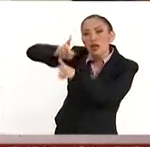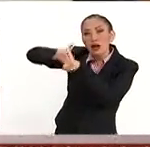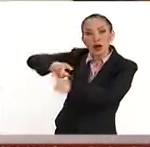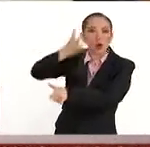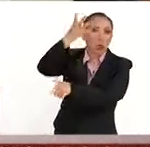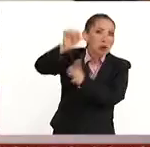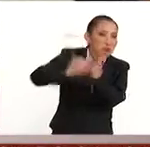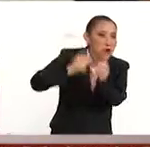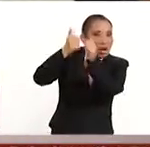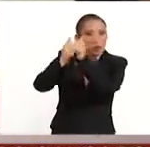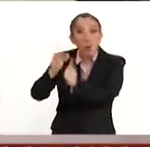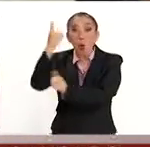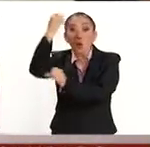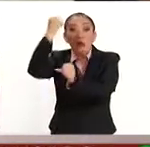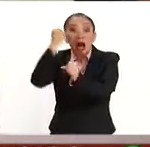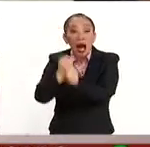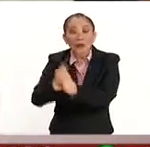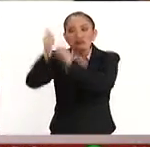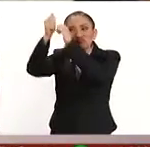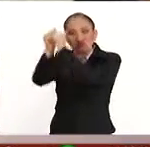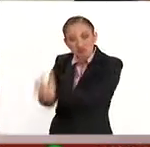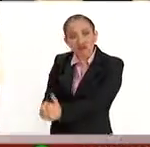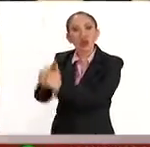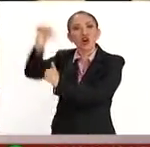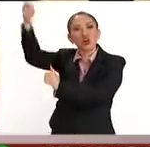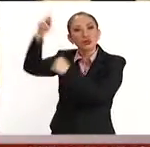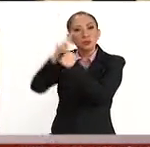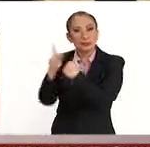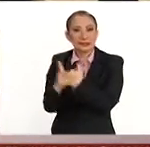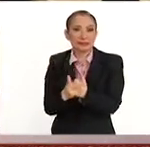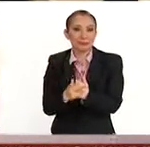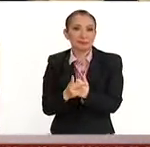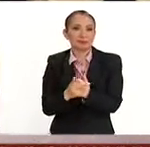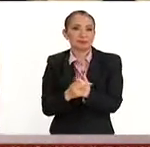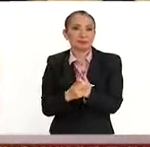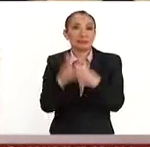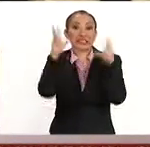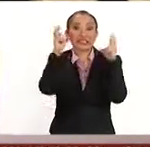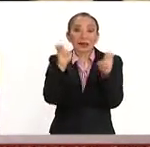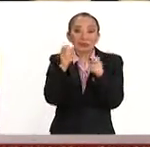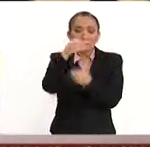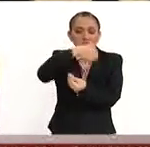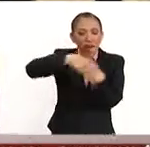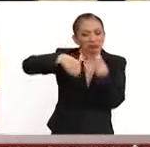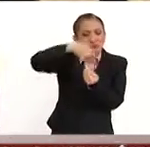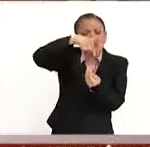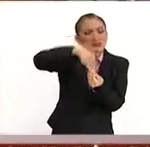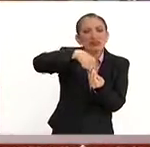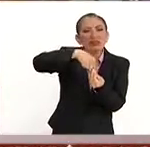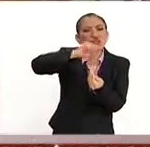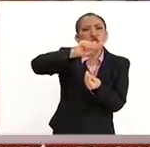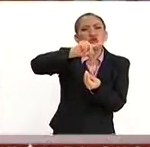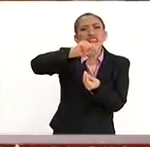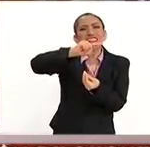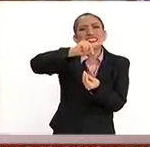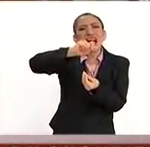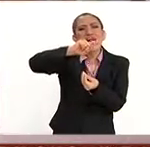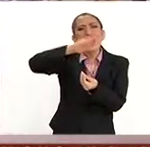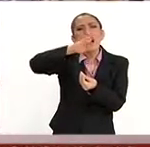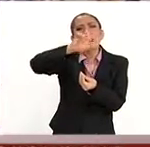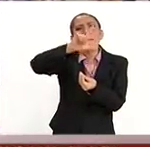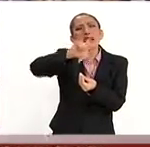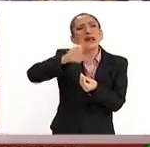ya sea de cuatro meses o hasta un año si es necesaria una licencia profesional. Y el tema sustentable es un enfoque que se está desarrollando